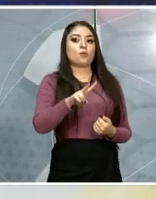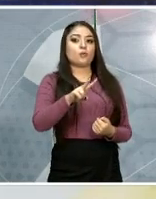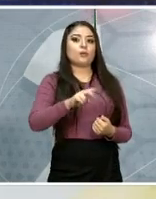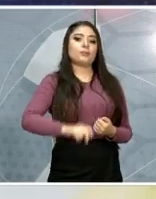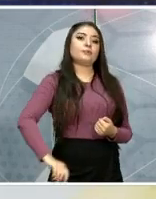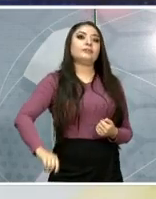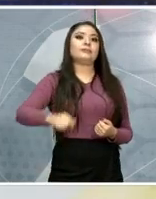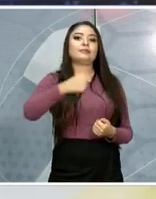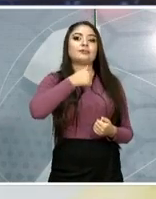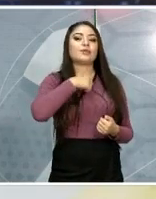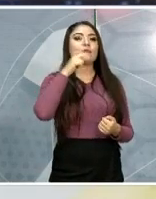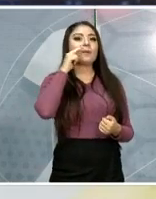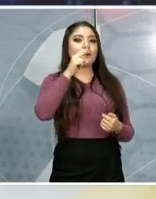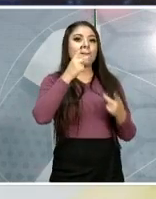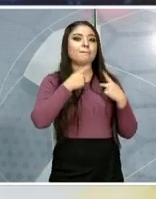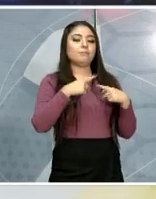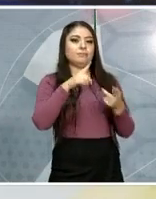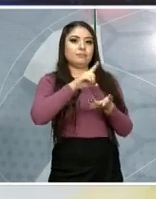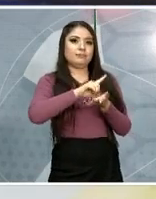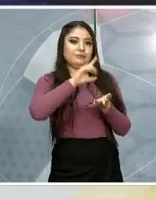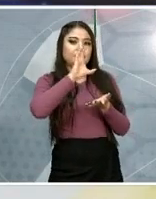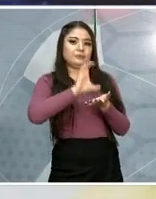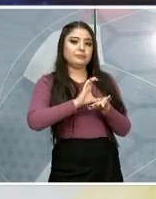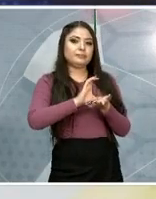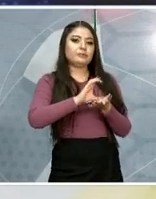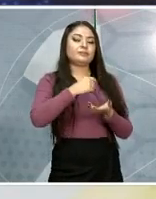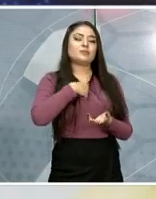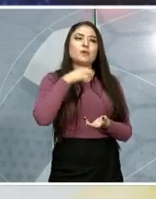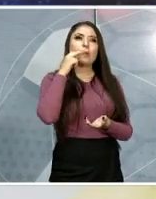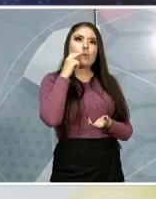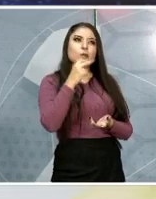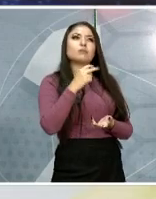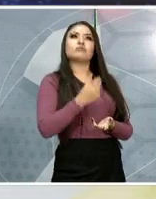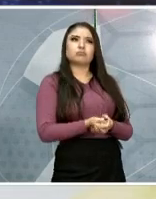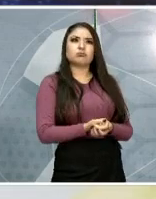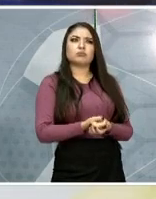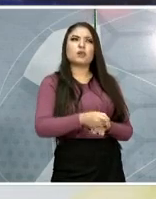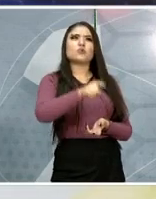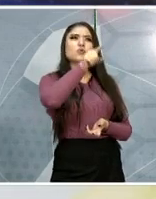personas con discapacidad, entonces yo digo, si ellos han...